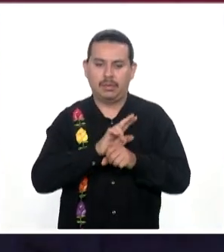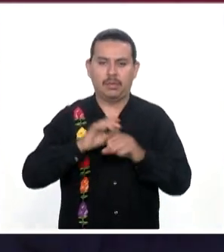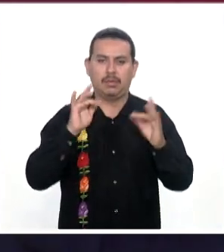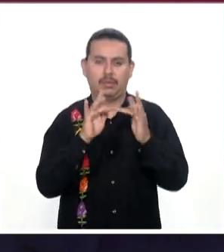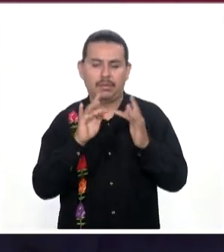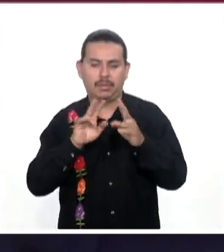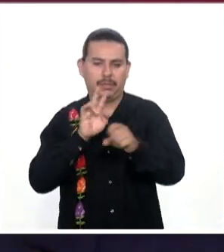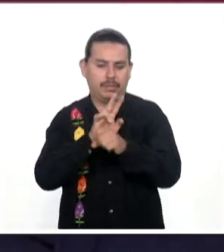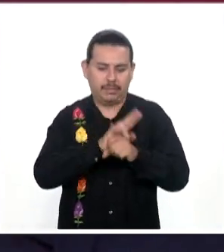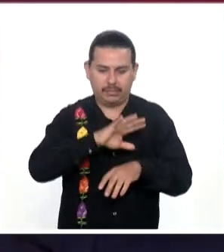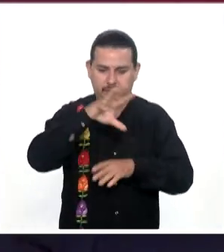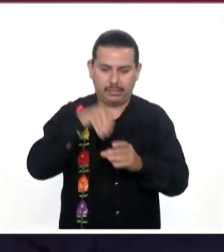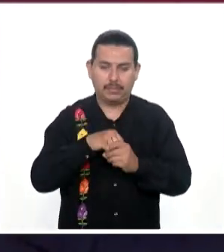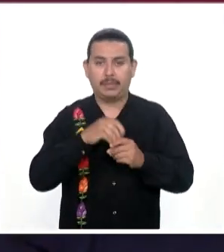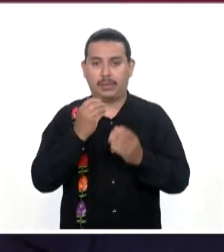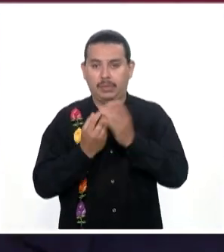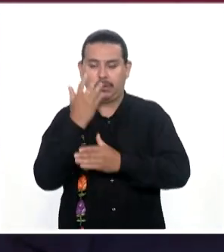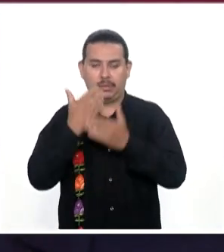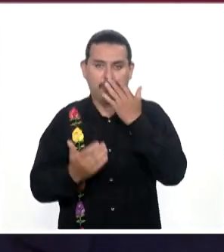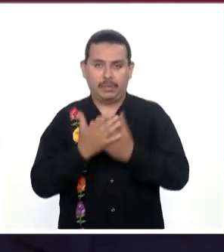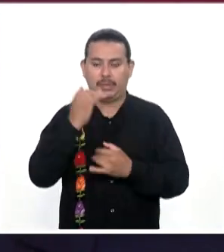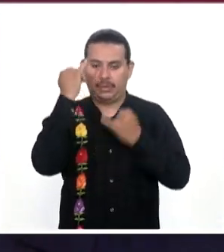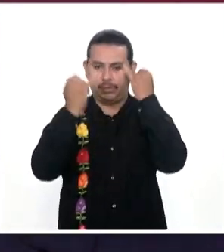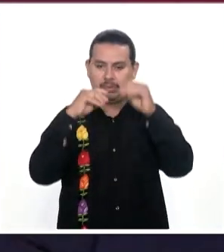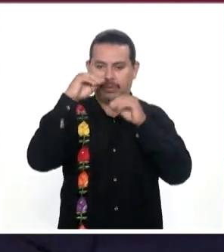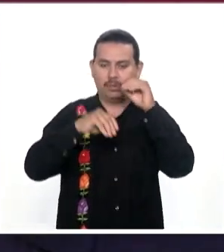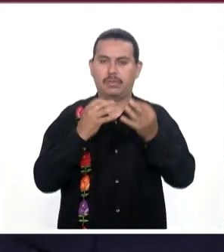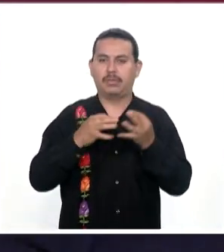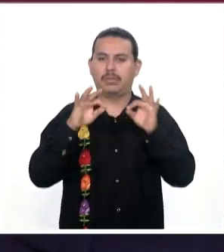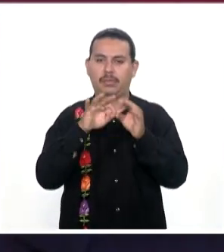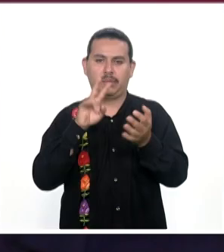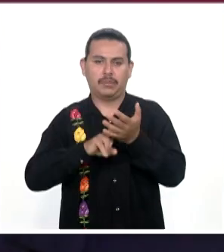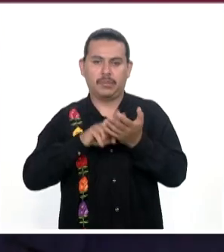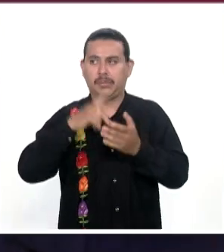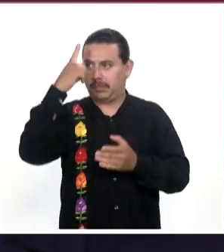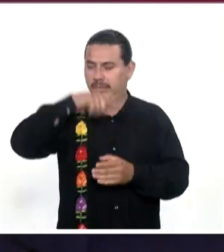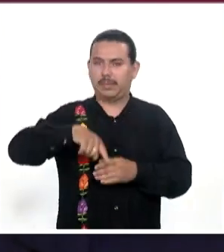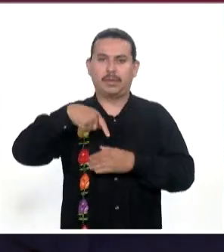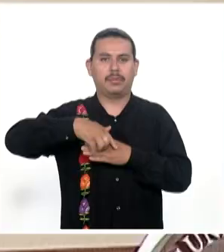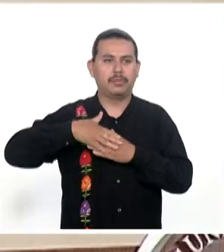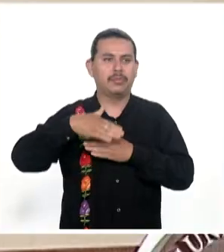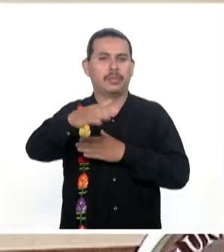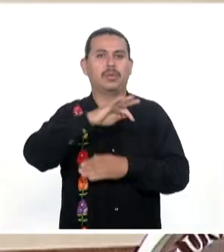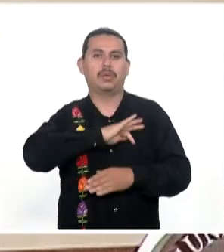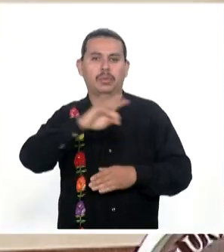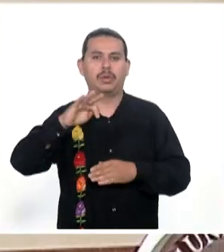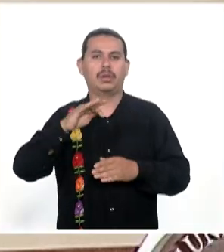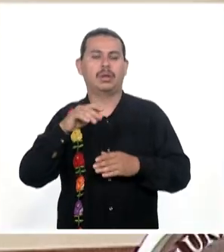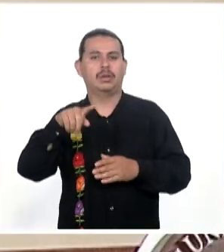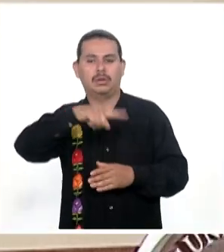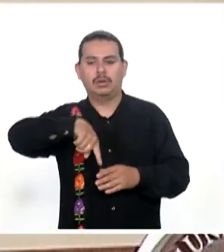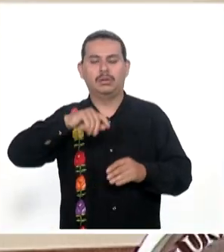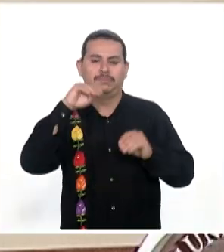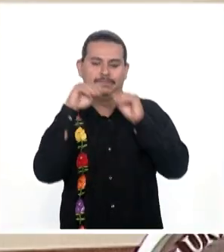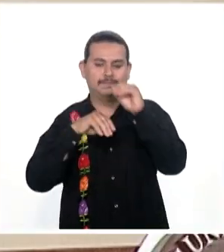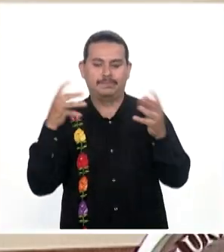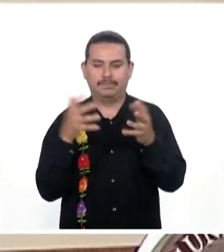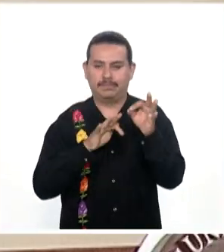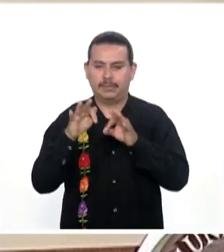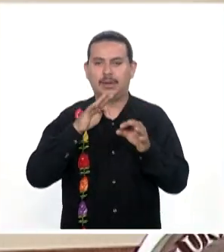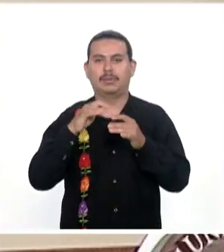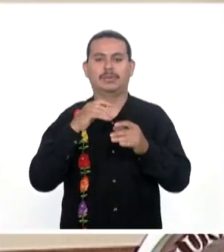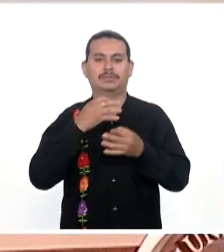comunicación La innovación Y la creatividad Serán las herramientas Clave Que nos llevarán A crear mejores Estrategias Y